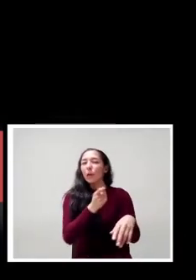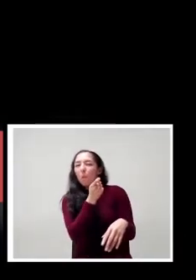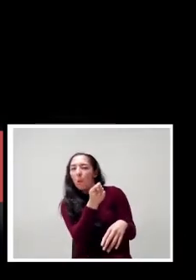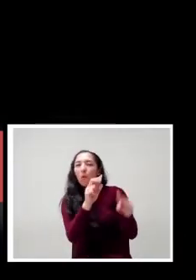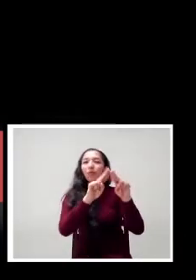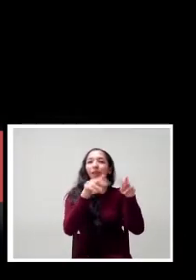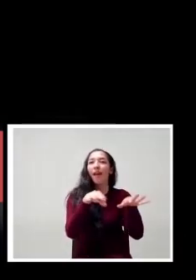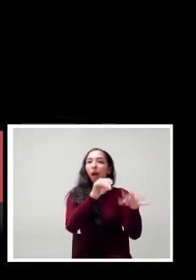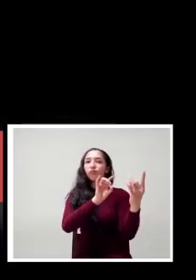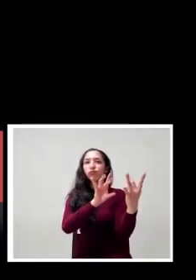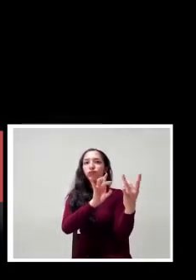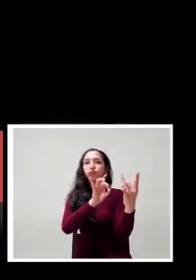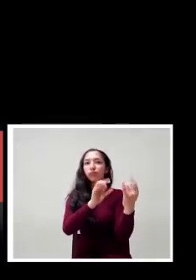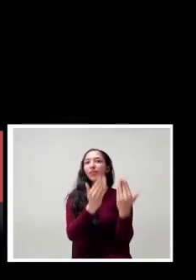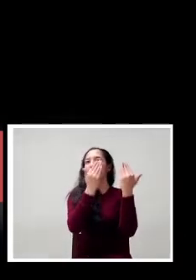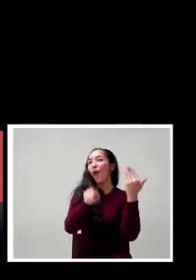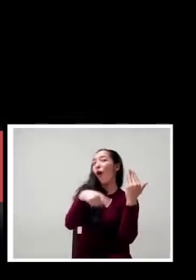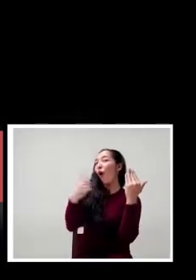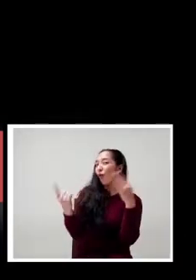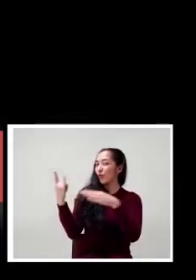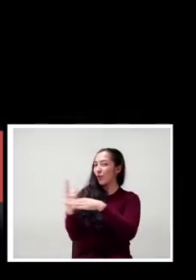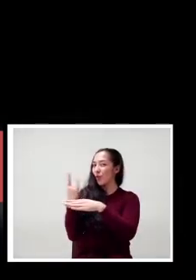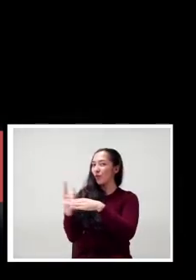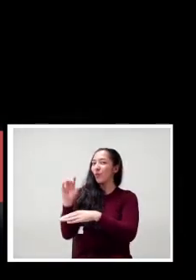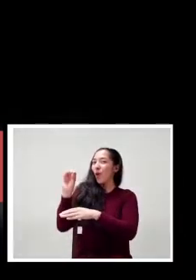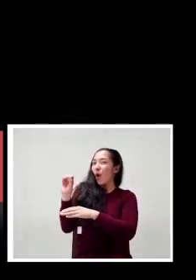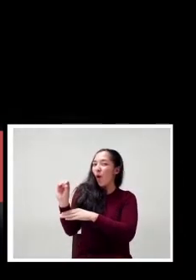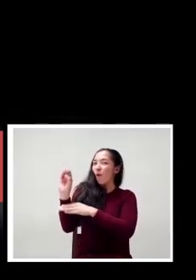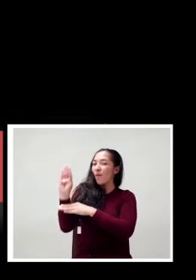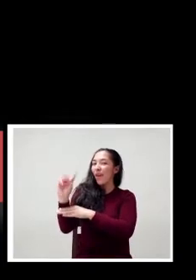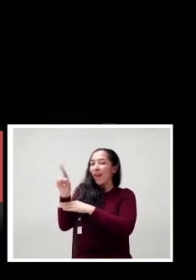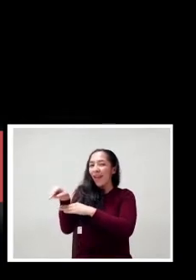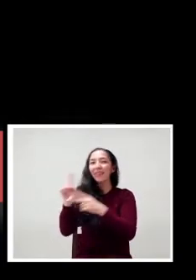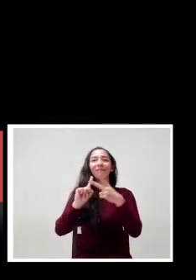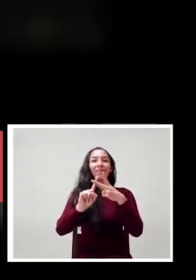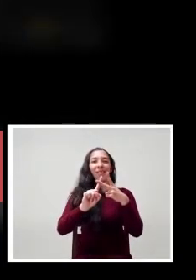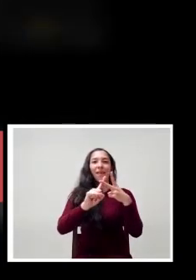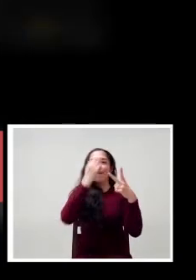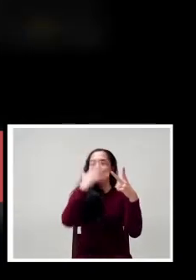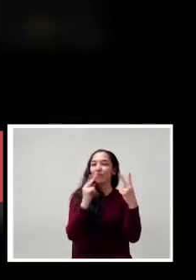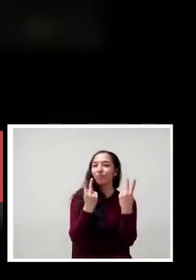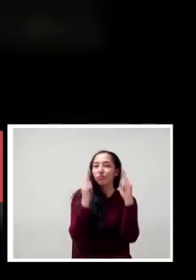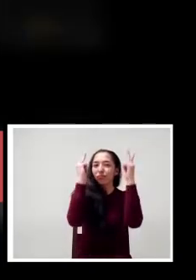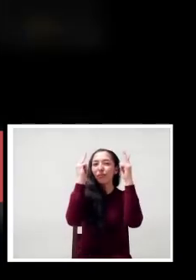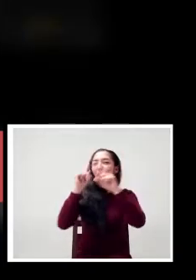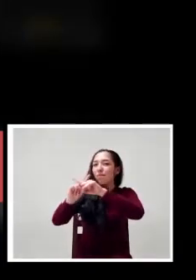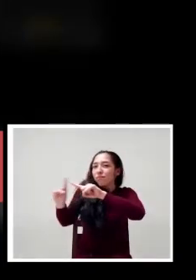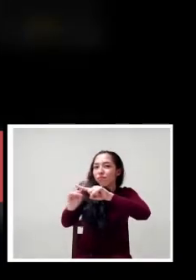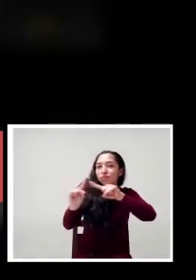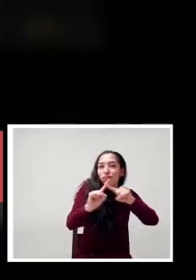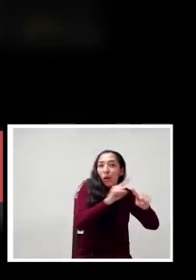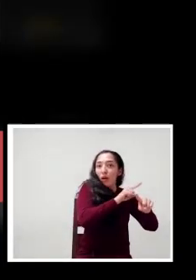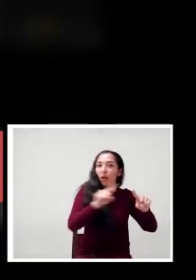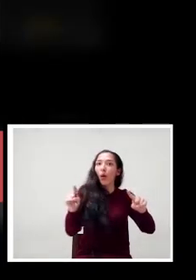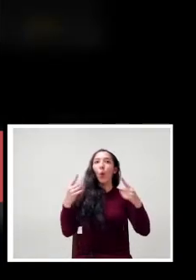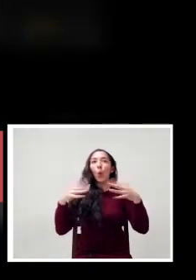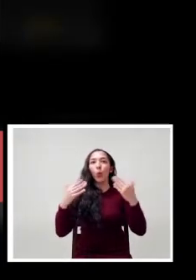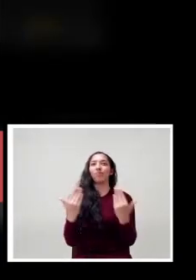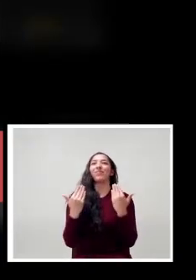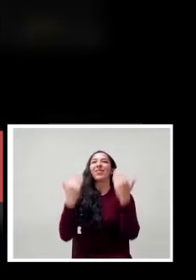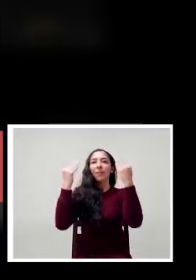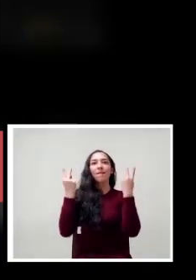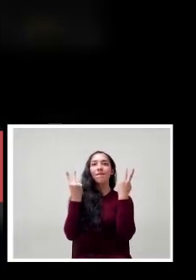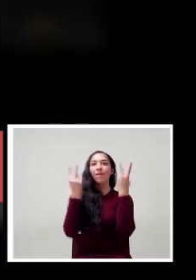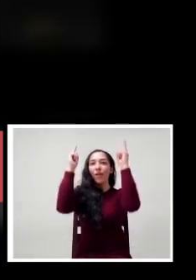conectividad mínima, por ejemplo. Pero hay otras como OBS, acompañado por ejemplo de Facebook Live o YouTube Studio,